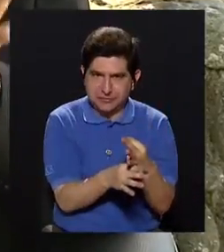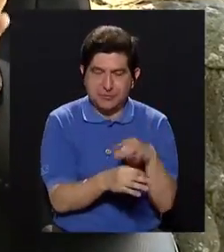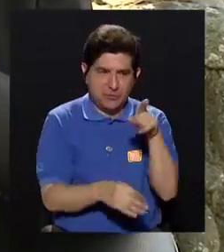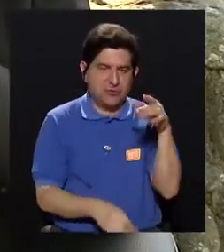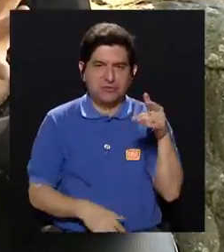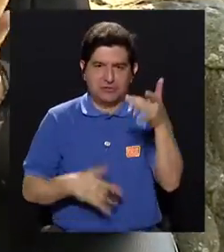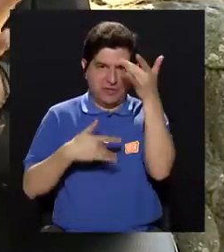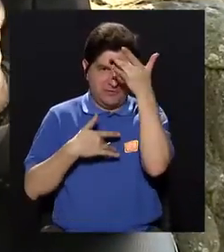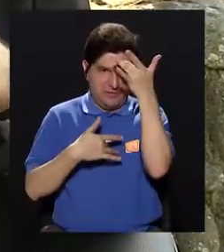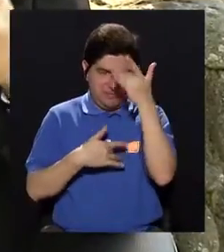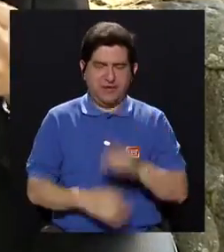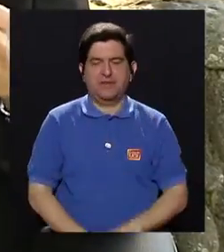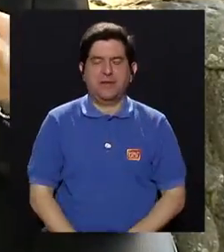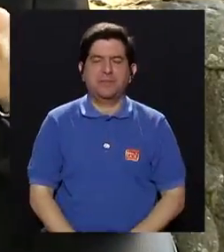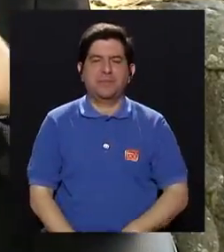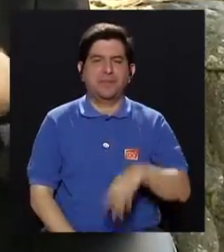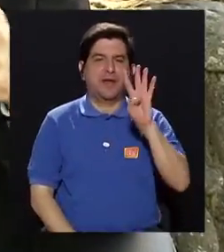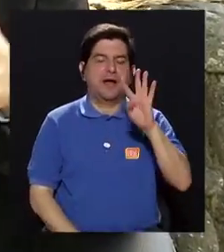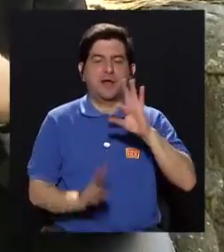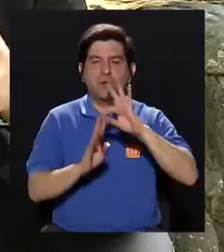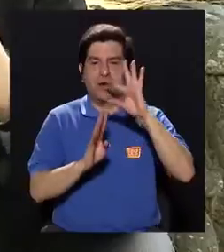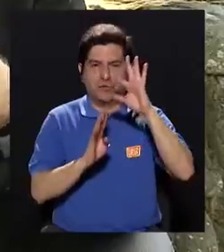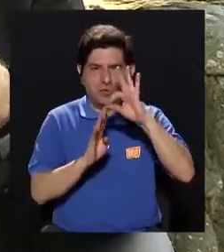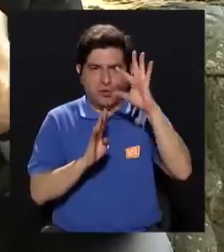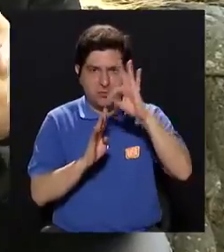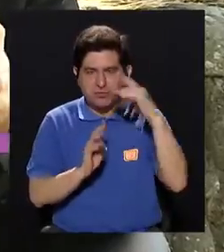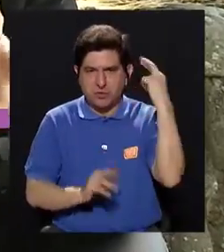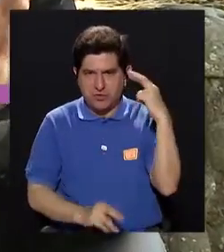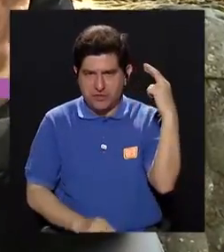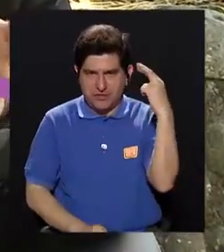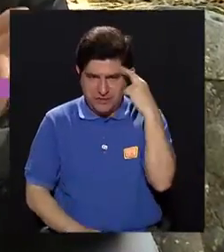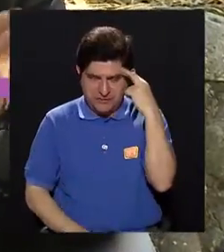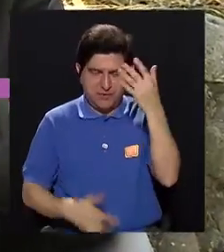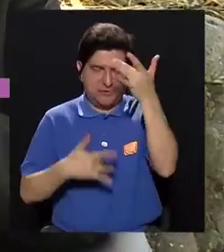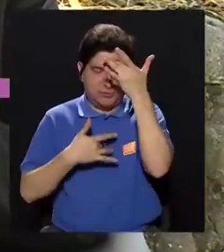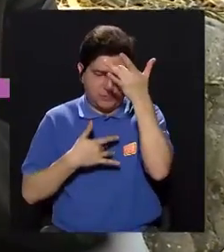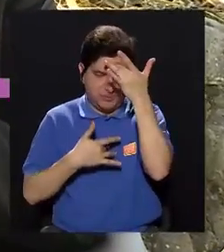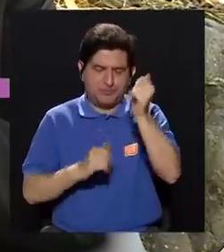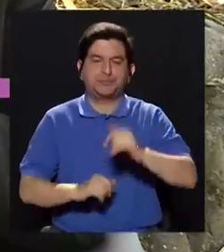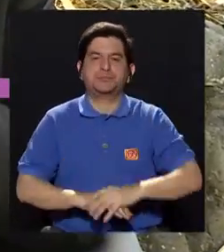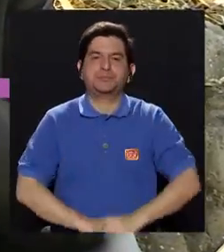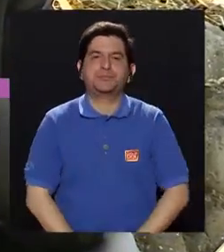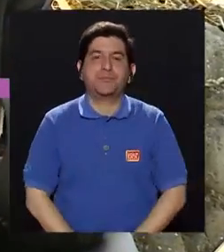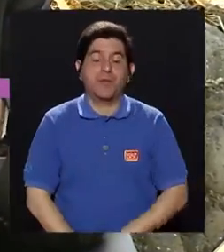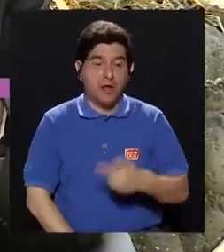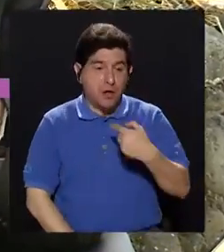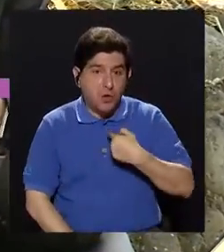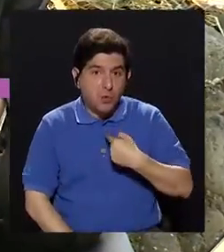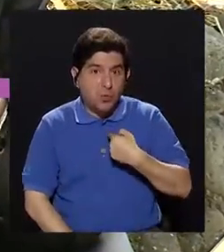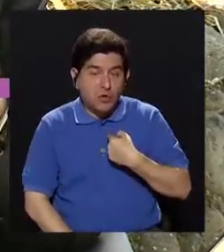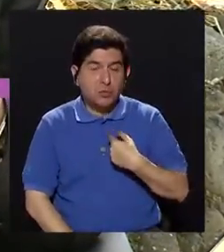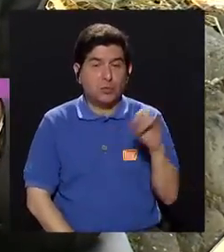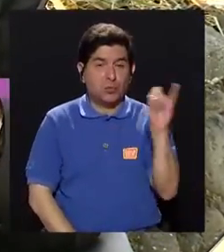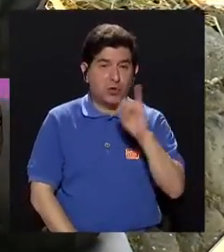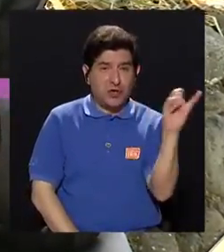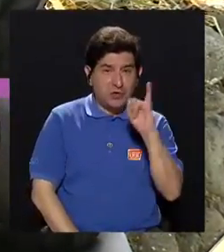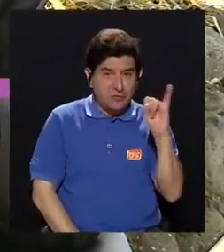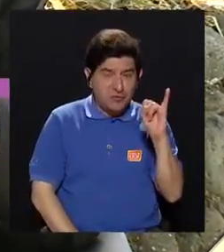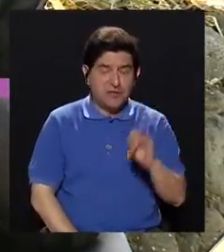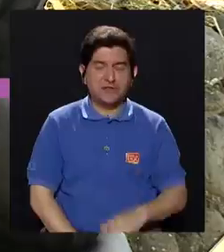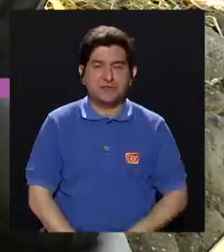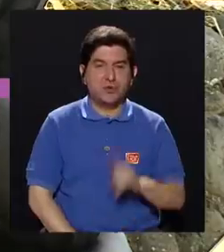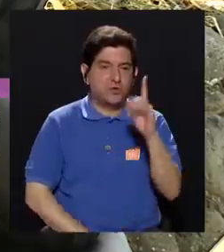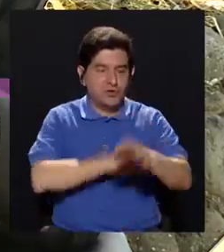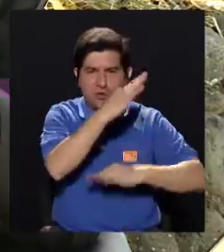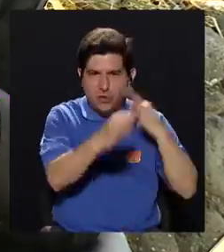dicha enfermedad. O hay cuatro posibles agentes causales de la enfermedad. Entonces, cuando uno sufre una infección